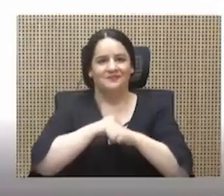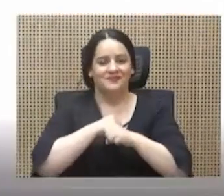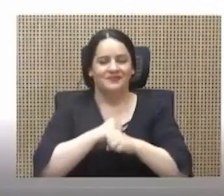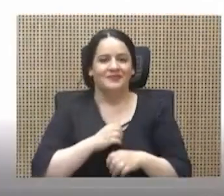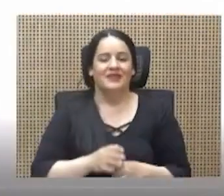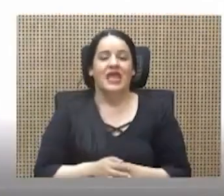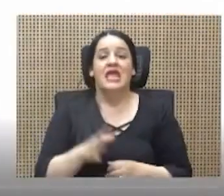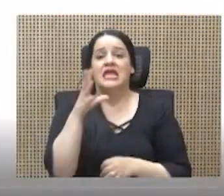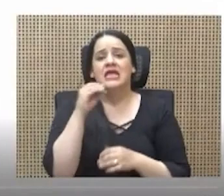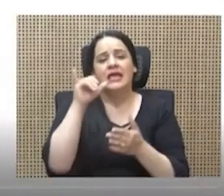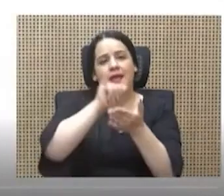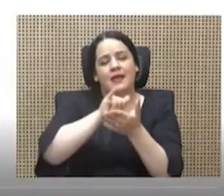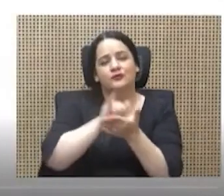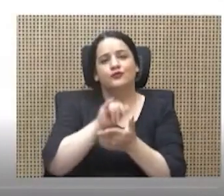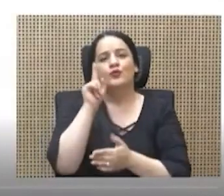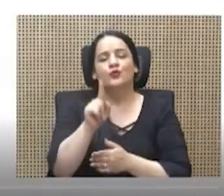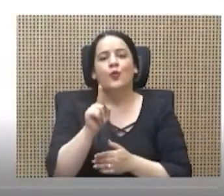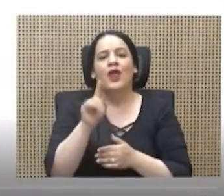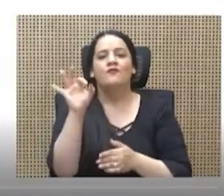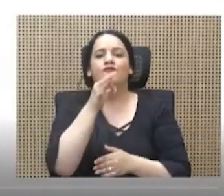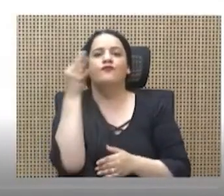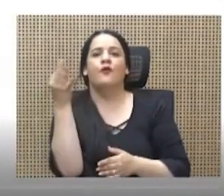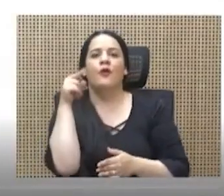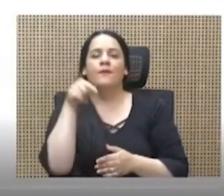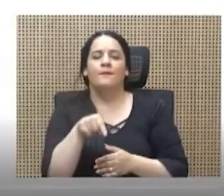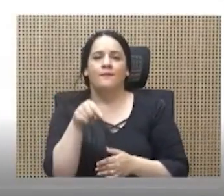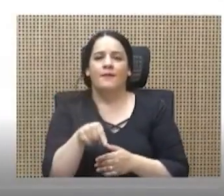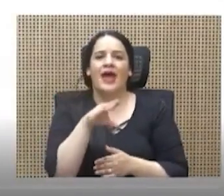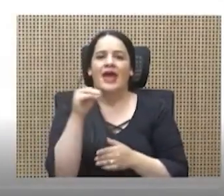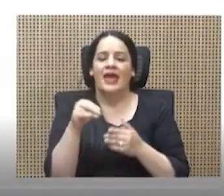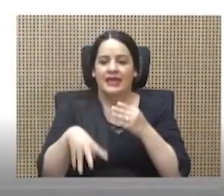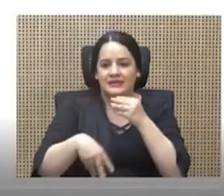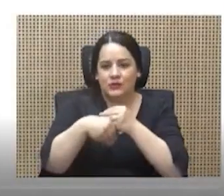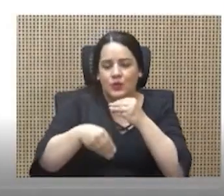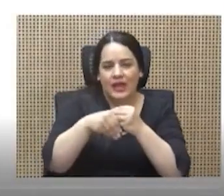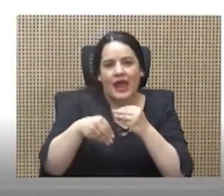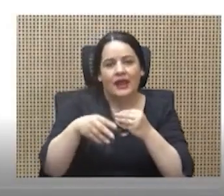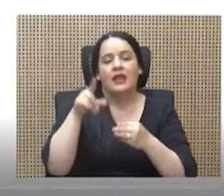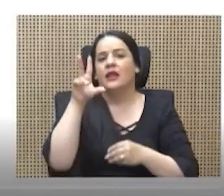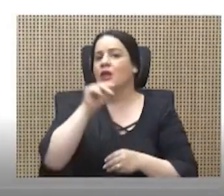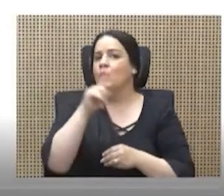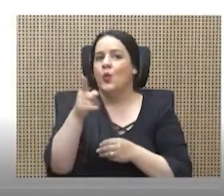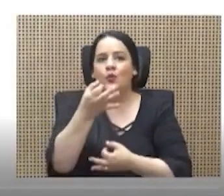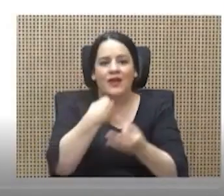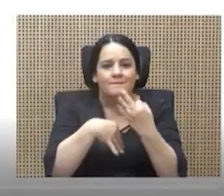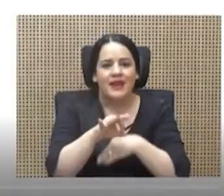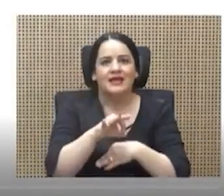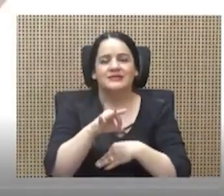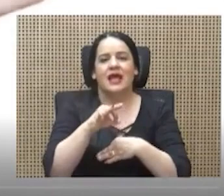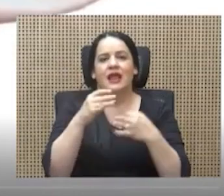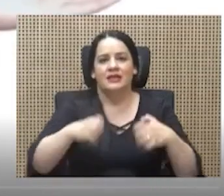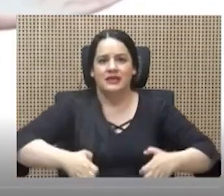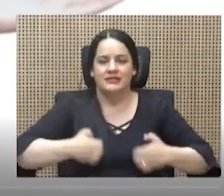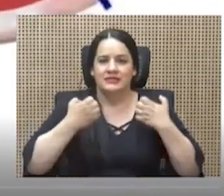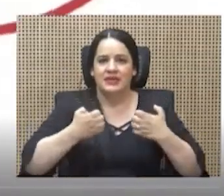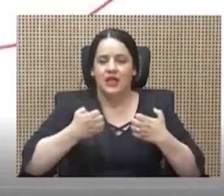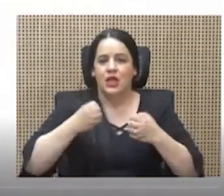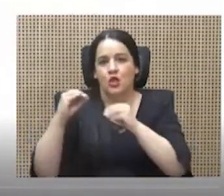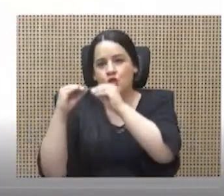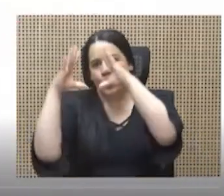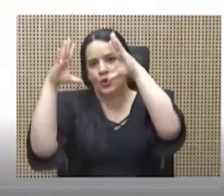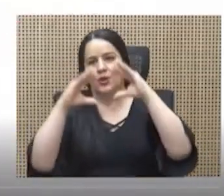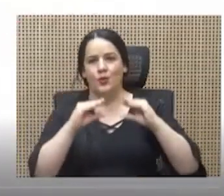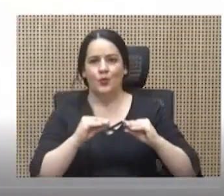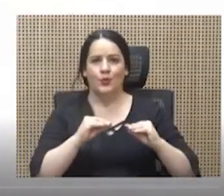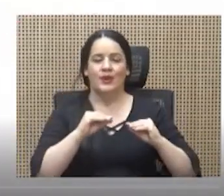Y esta es una modalidad de jornada excepcional y adicional, que no reemplaza a las ya existentes, diurnas, nocturnas